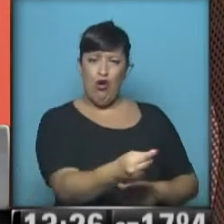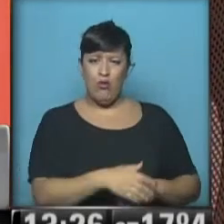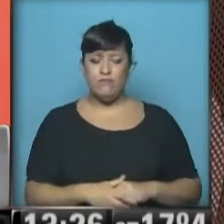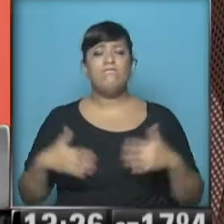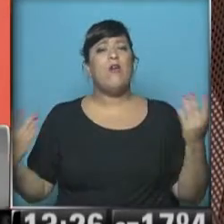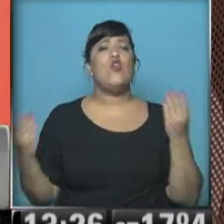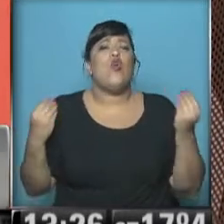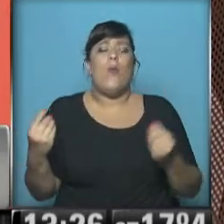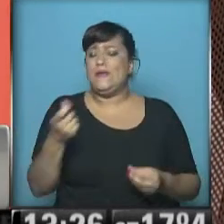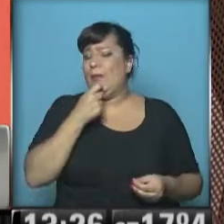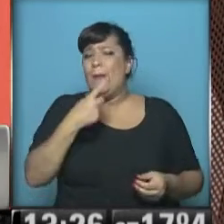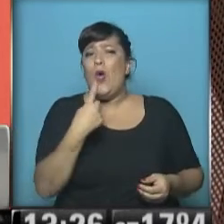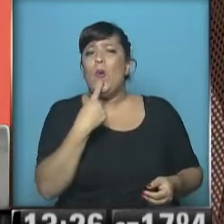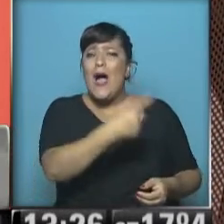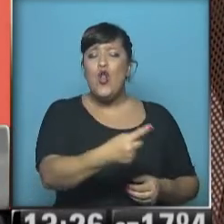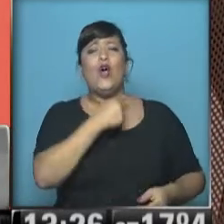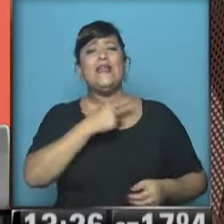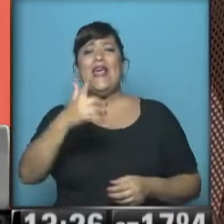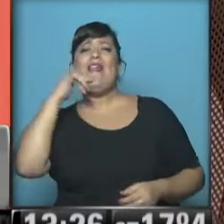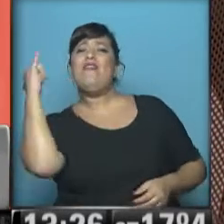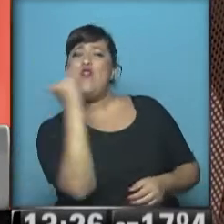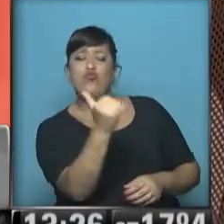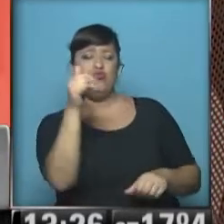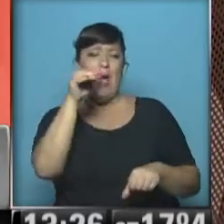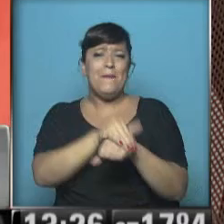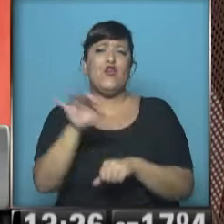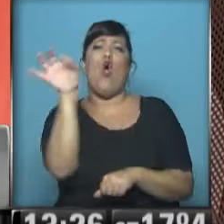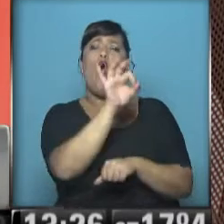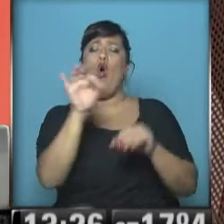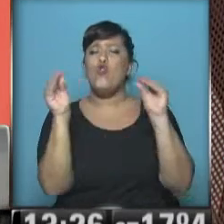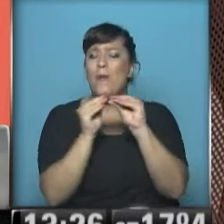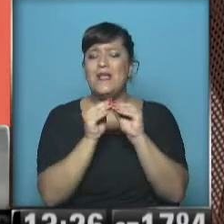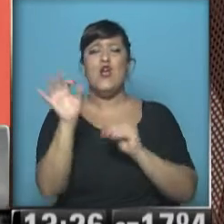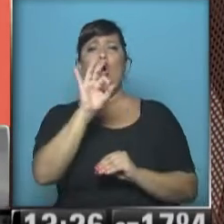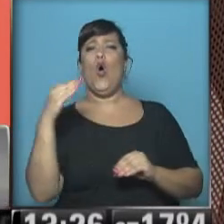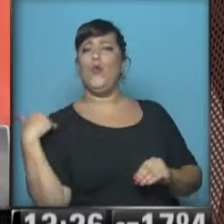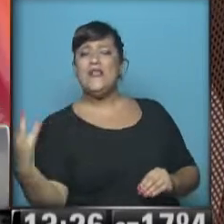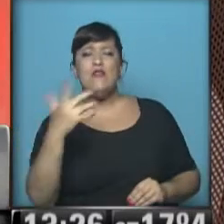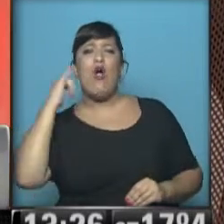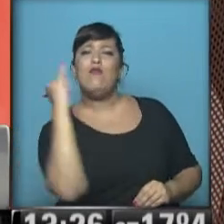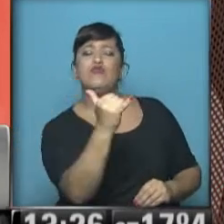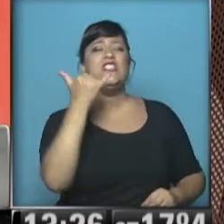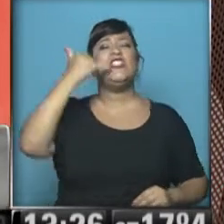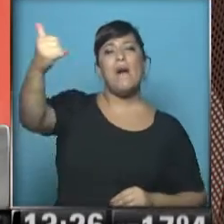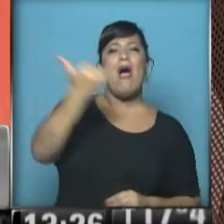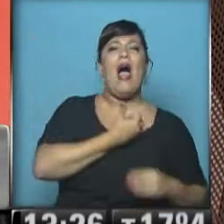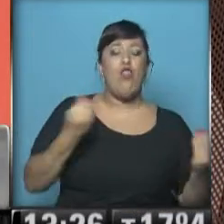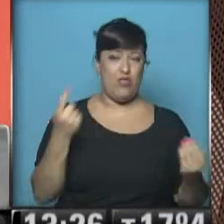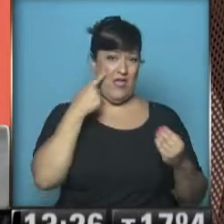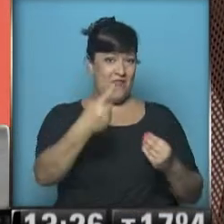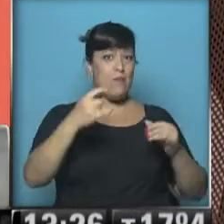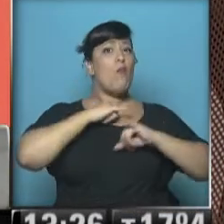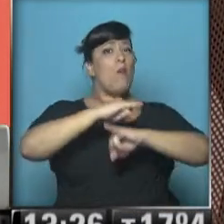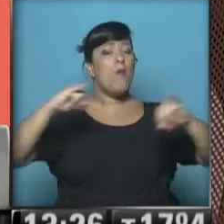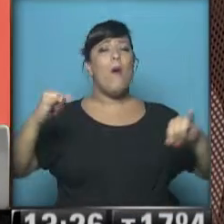hace ese varón que quiere denunciar a un amigo, a un compañero, a un vecino? ¿Dónde llama? Porque vemos la campaña, pero tal vez